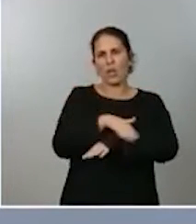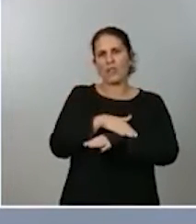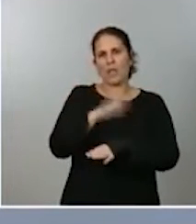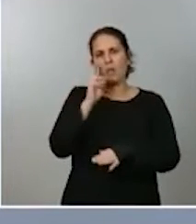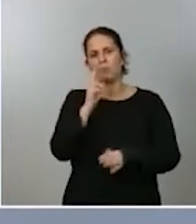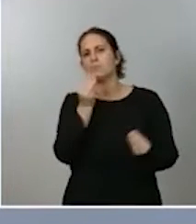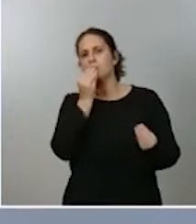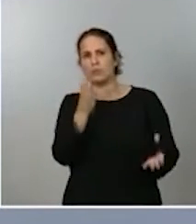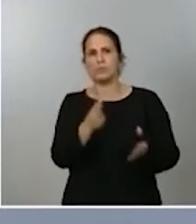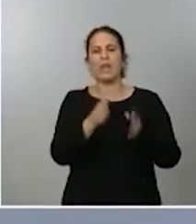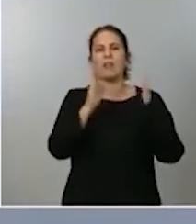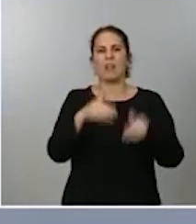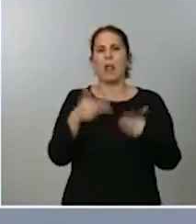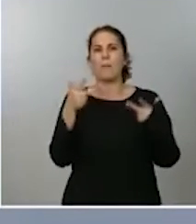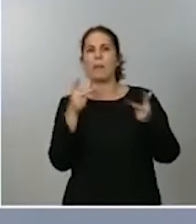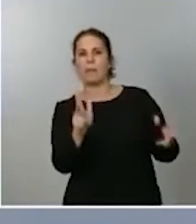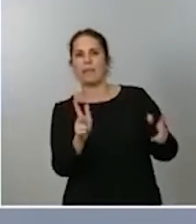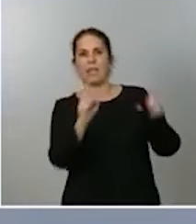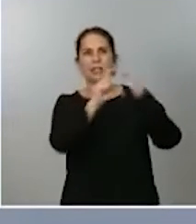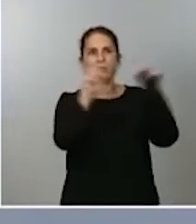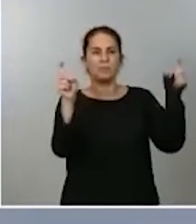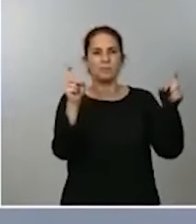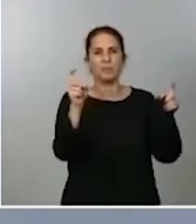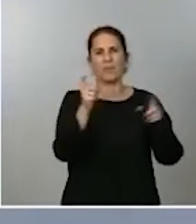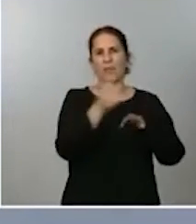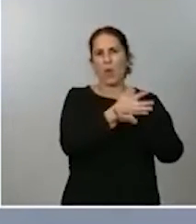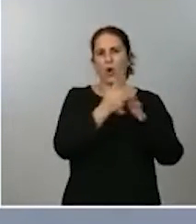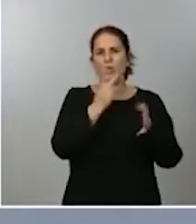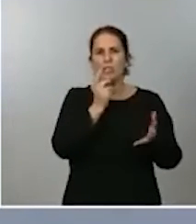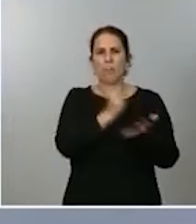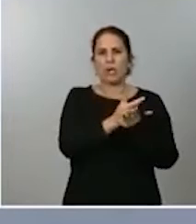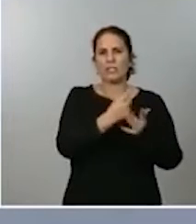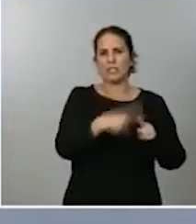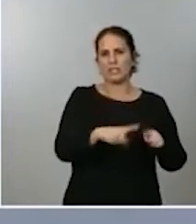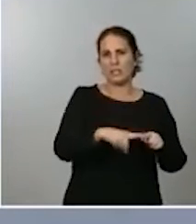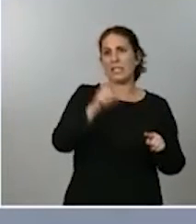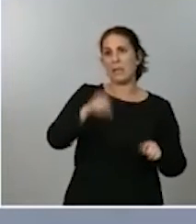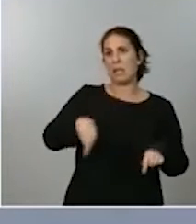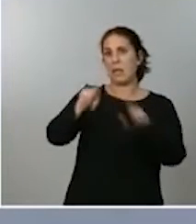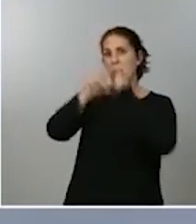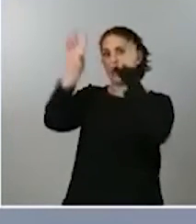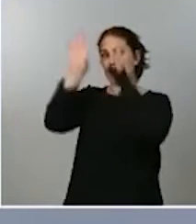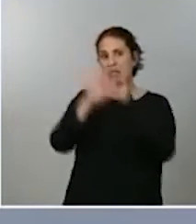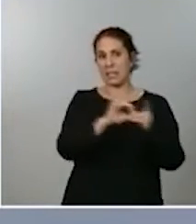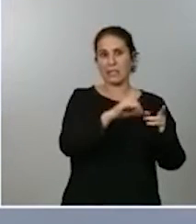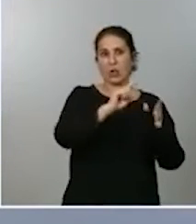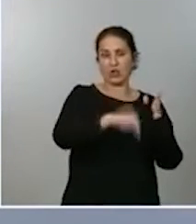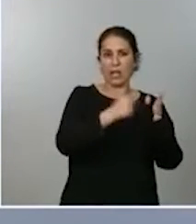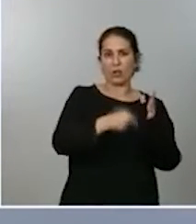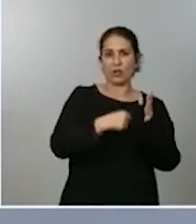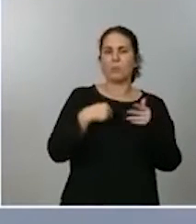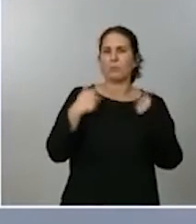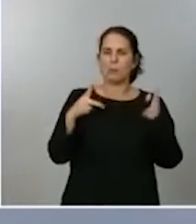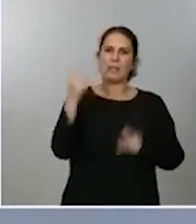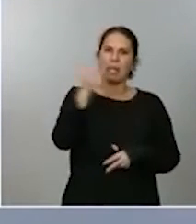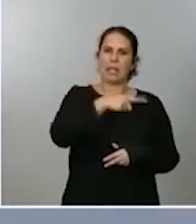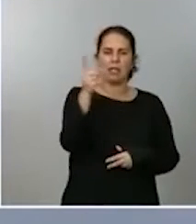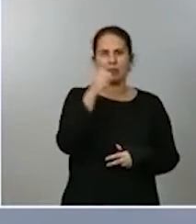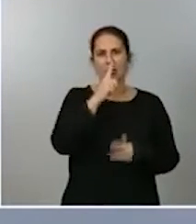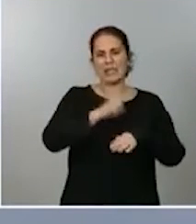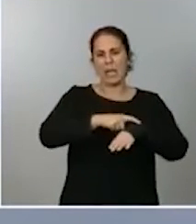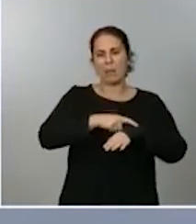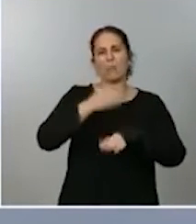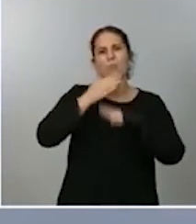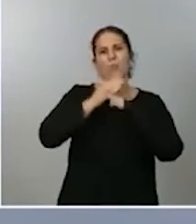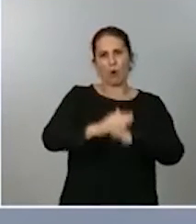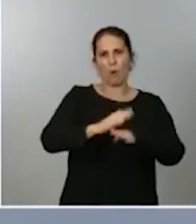operadores de juegos de apuestas y permite también a las empresas vinculadas a estos contratos tener un tiempo suficiente para adaptar sus relaciones